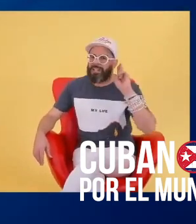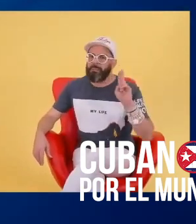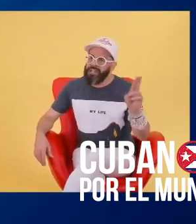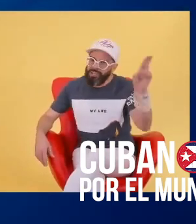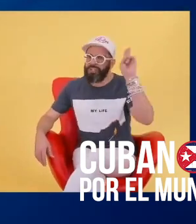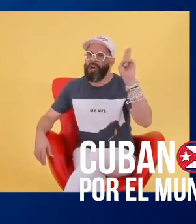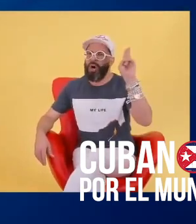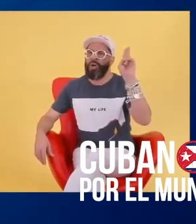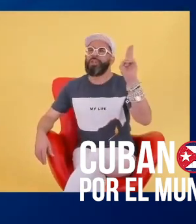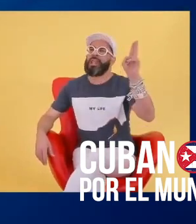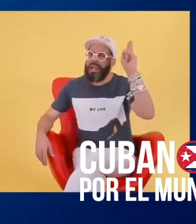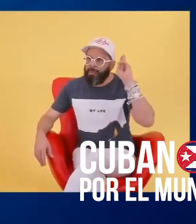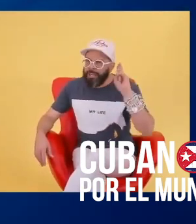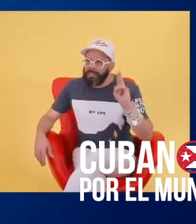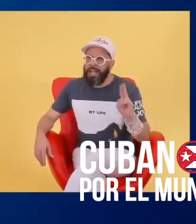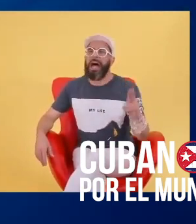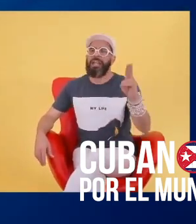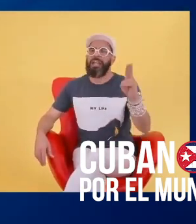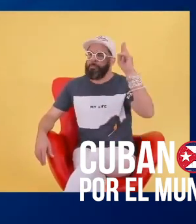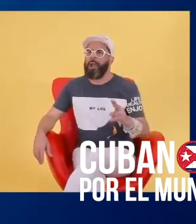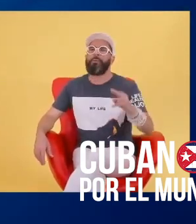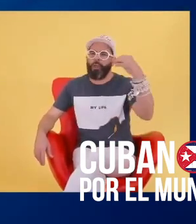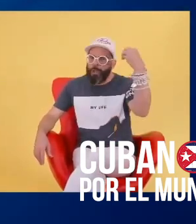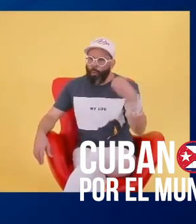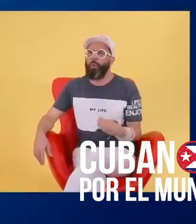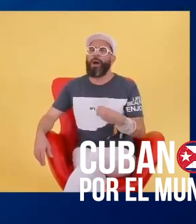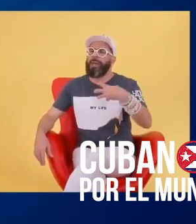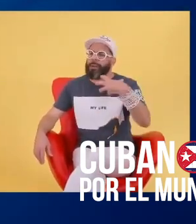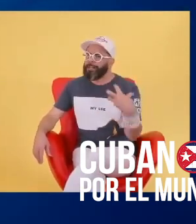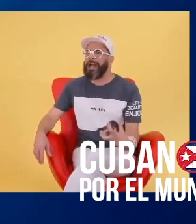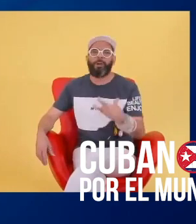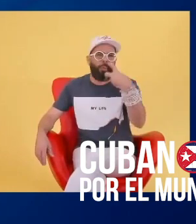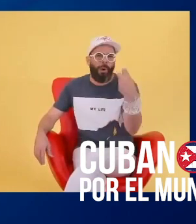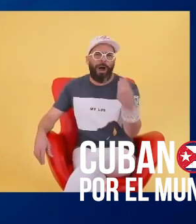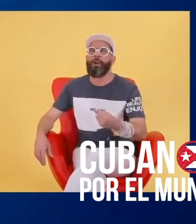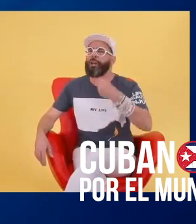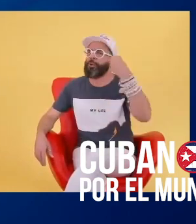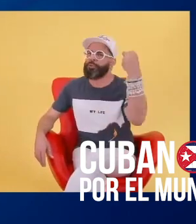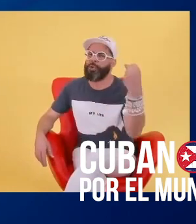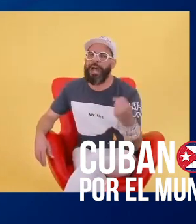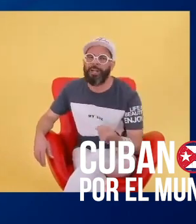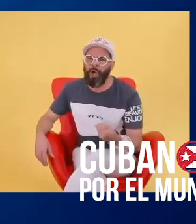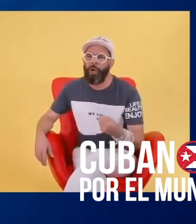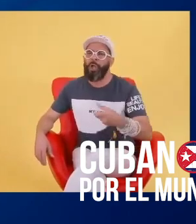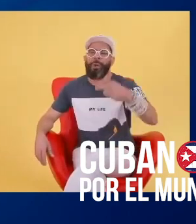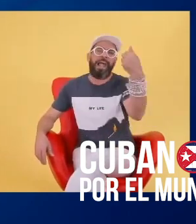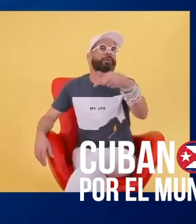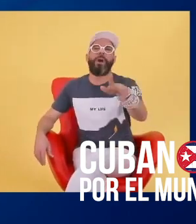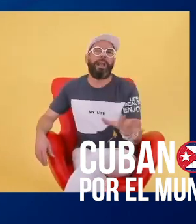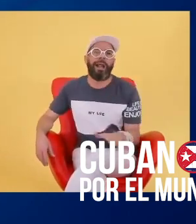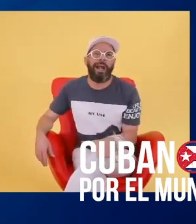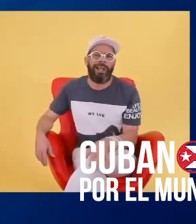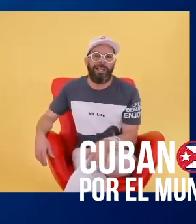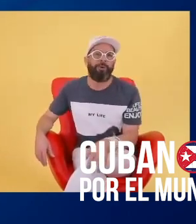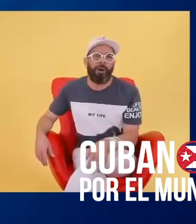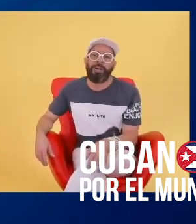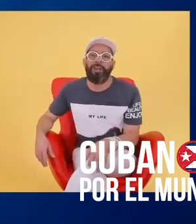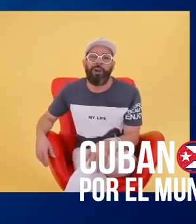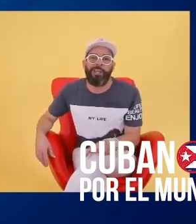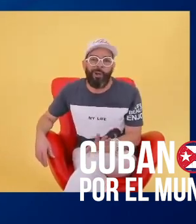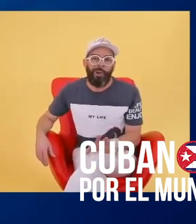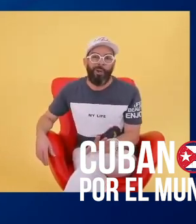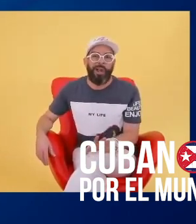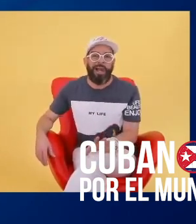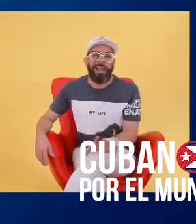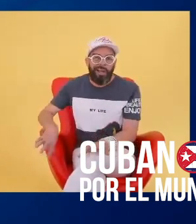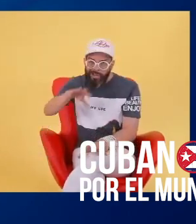al servicio de la verdad y del pueblo de Cuba, de verdad el cubano revolucionario, vaya el dueño de las calles, porque